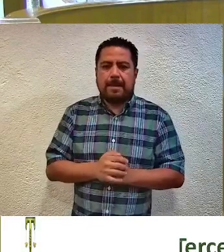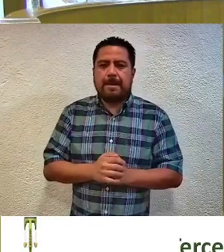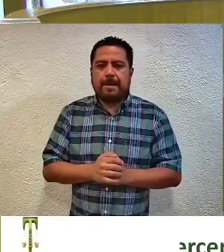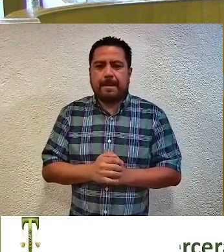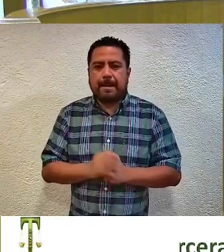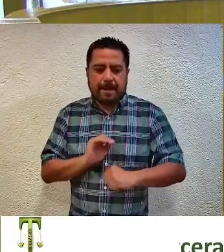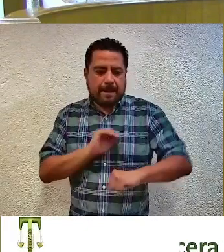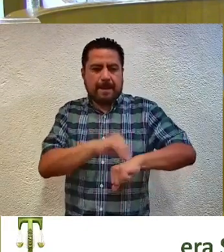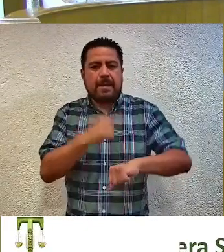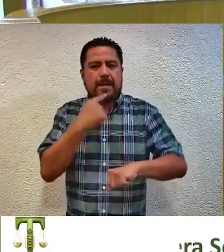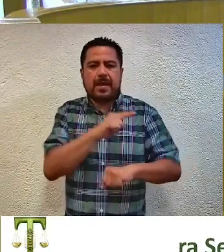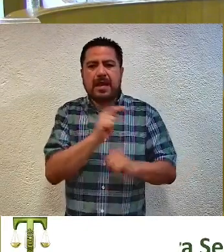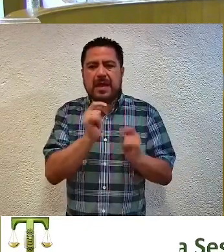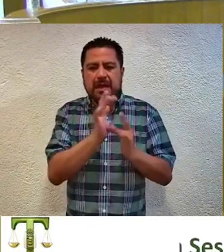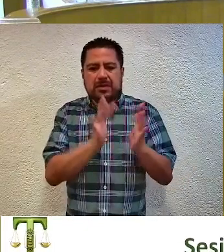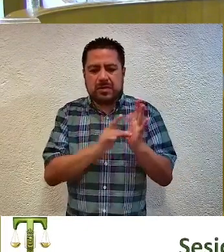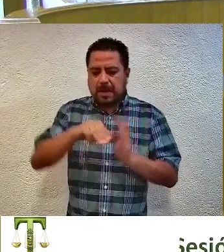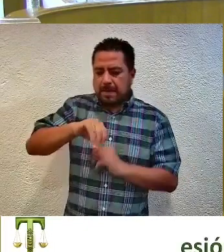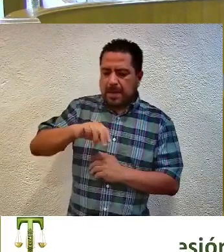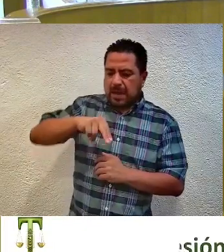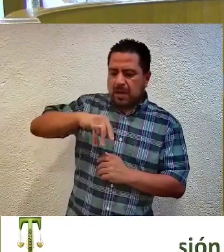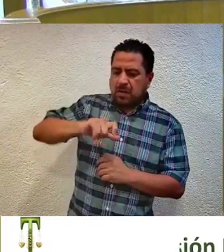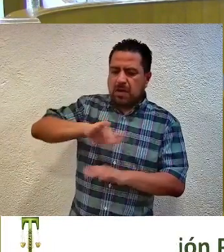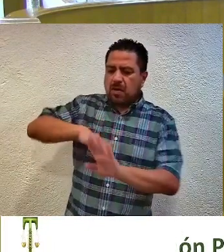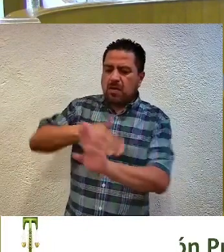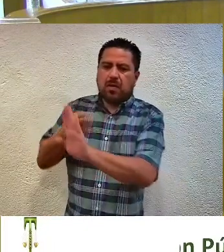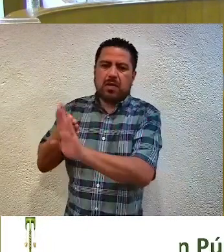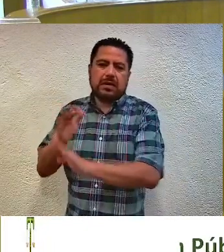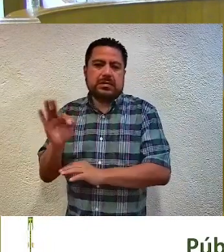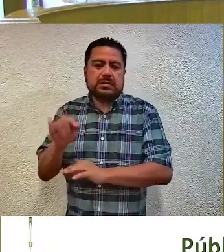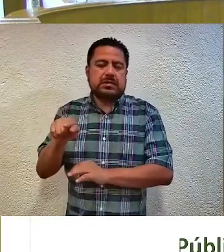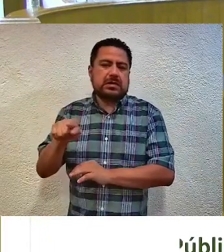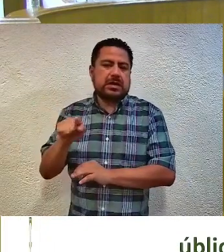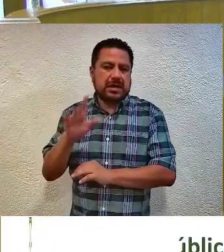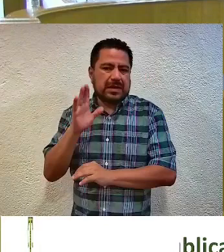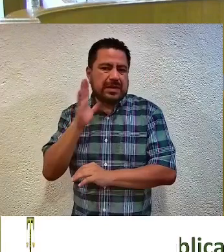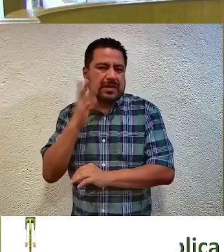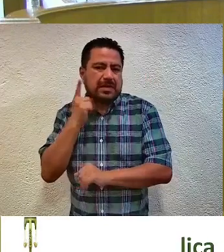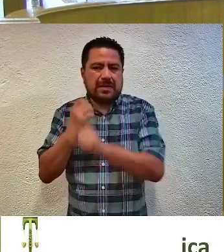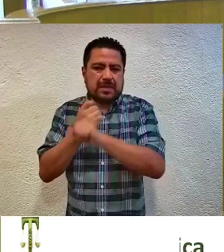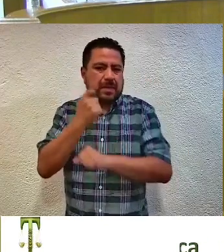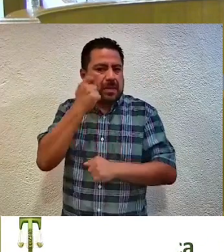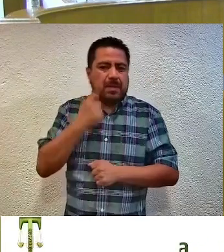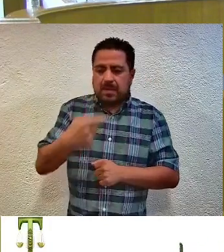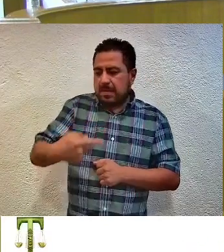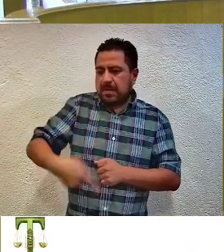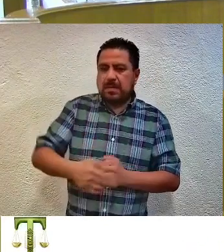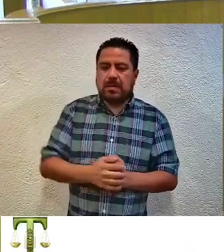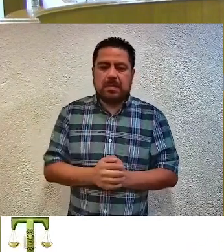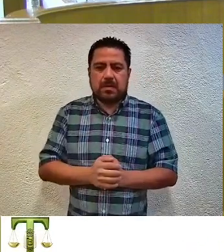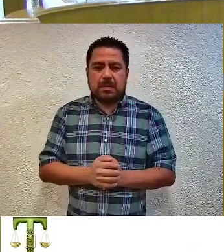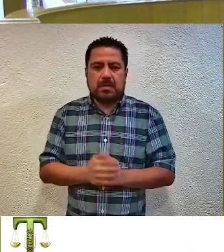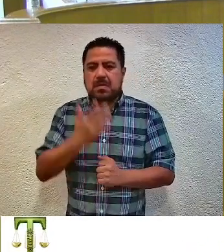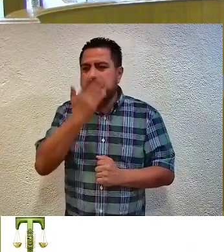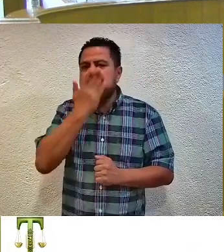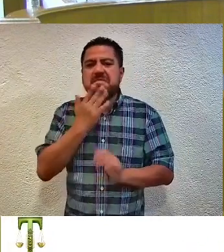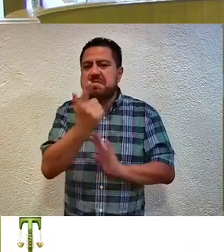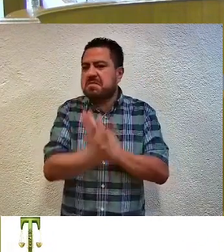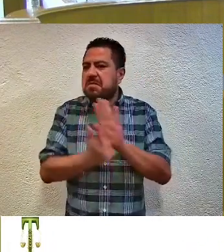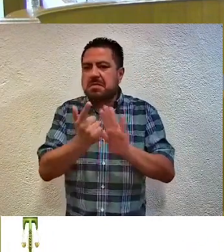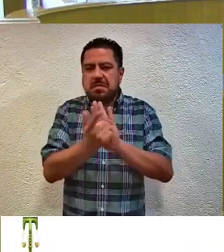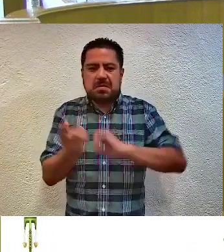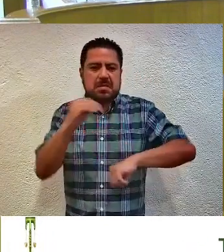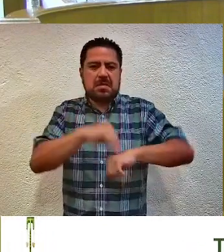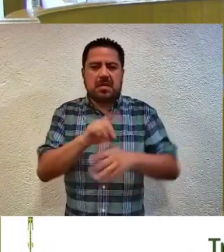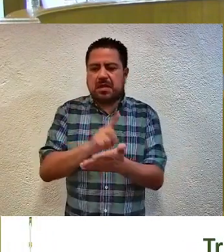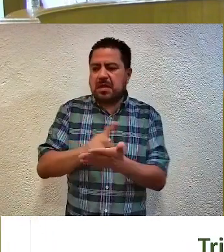promovido por Jesús Manuel Vergara Encarnación en contra de la probable omisión legislativa del Congreso del Estado de Guerrero, al no legislar en materia de derechos